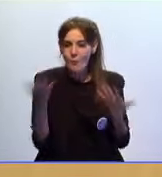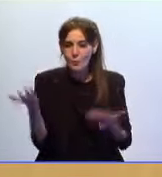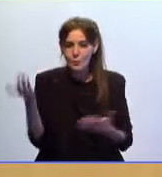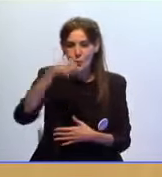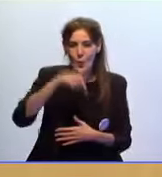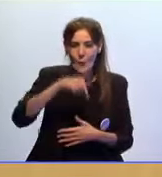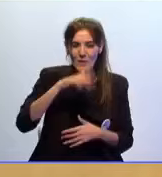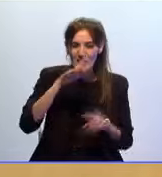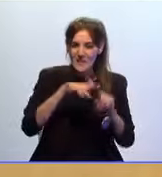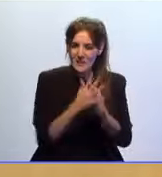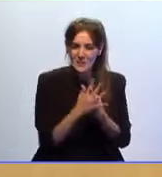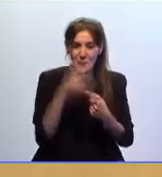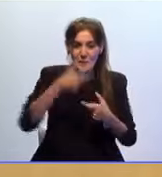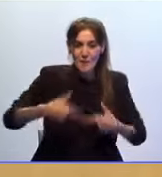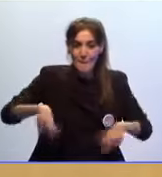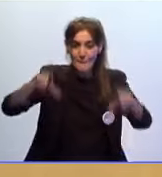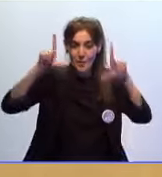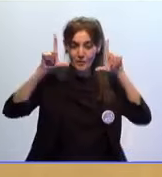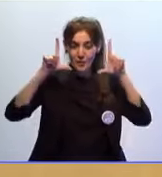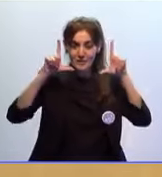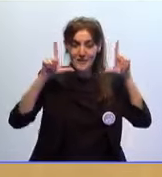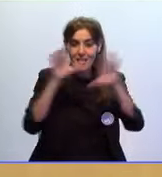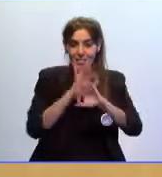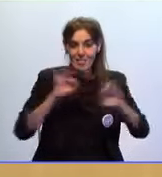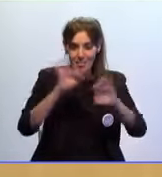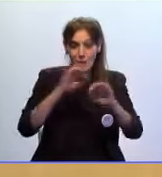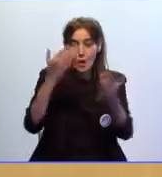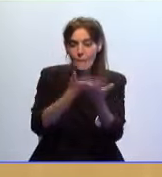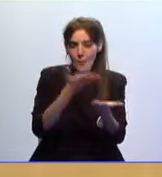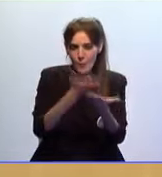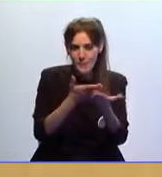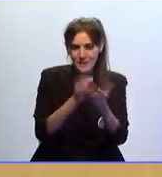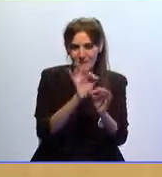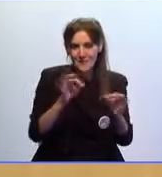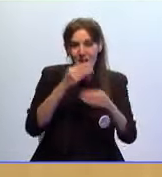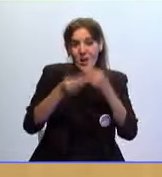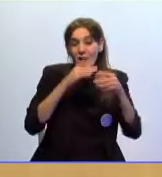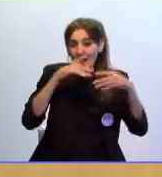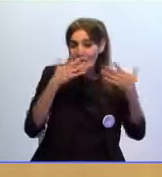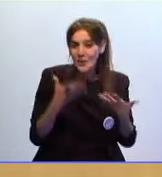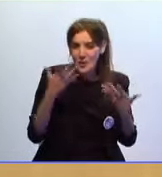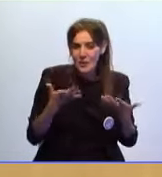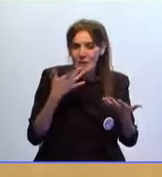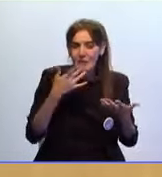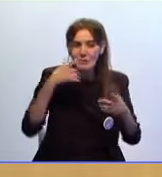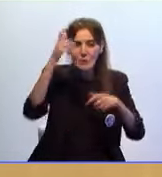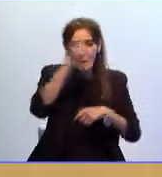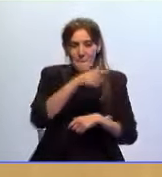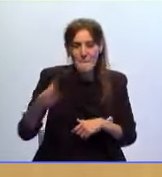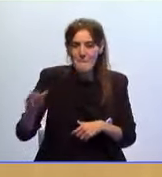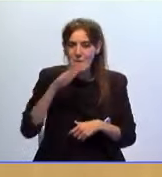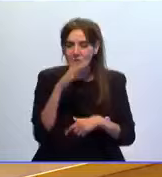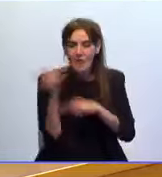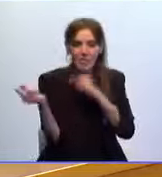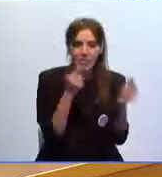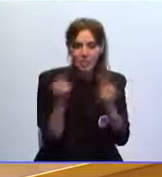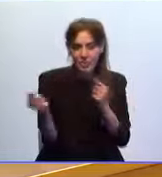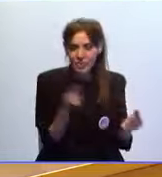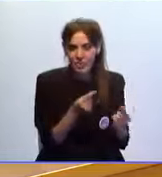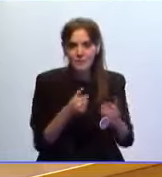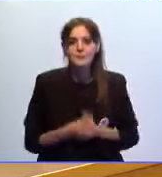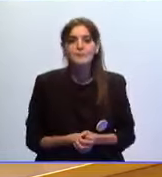lejos de ser protagonistas de una propuesta. Lo que son es armas arrojadizas entre unos y otros.